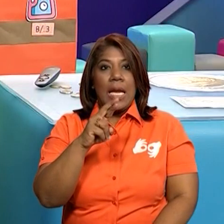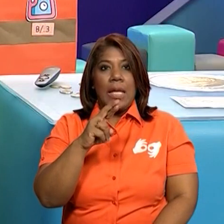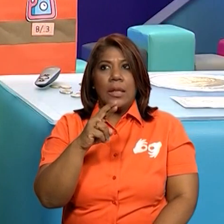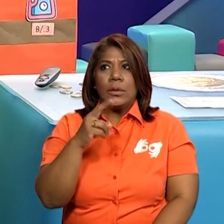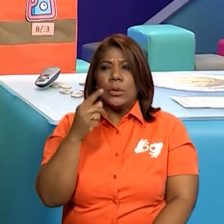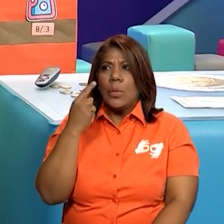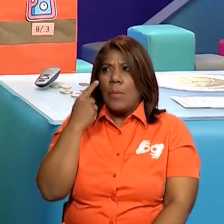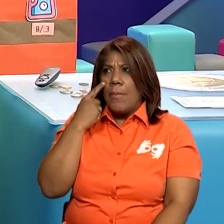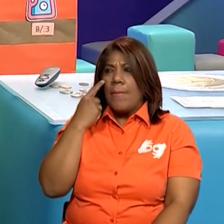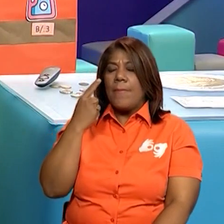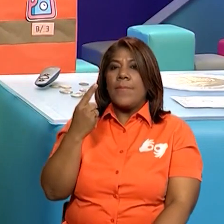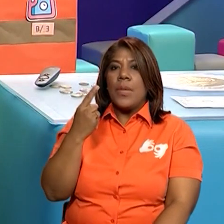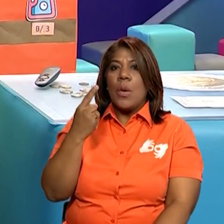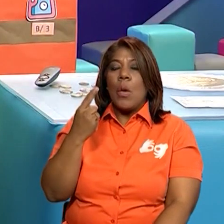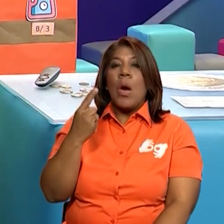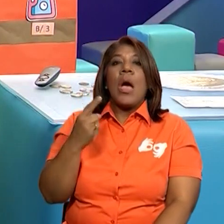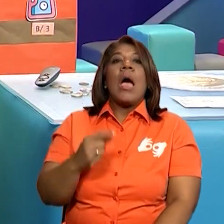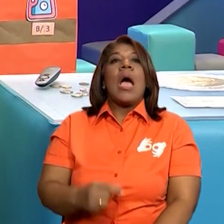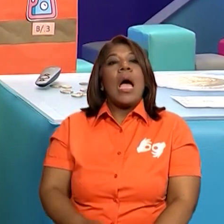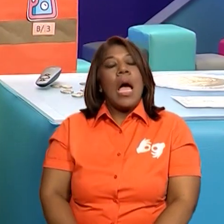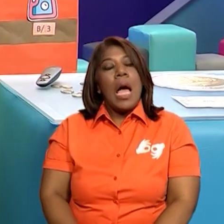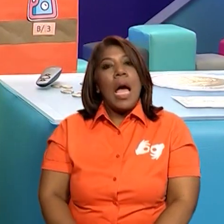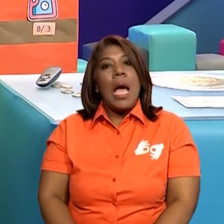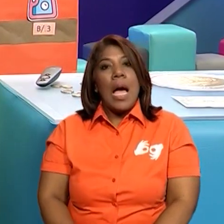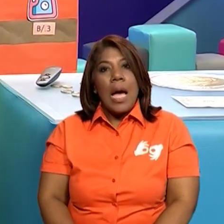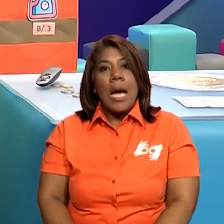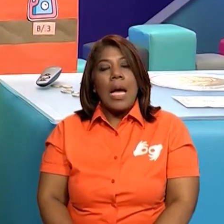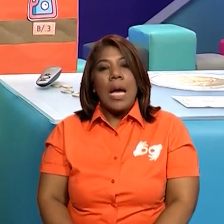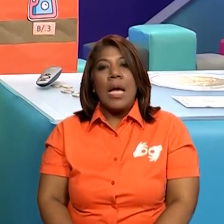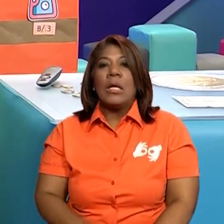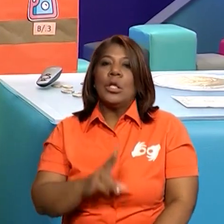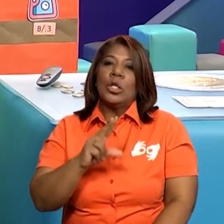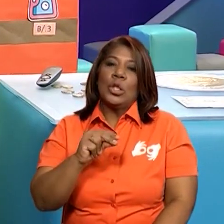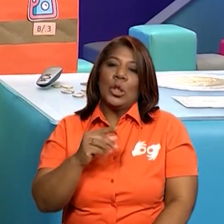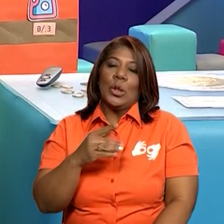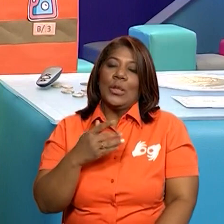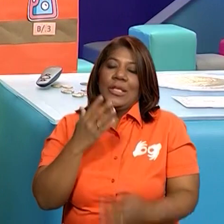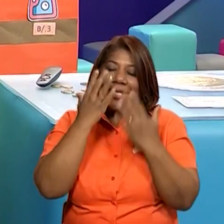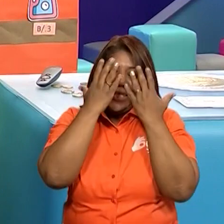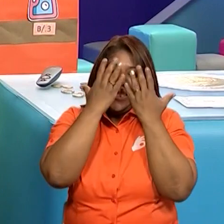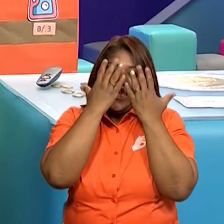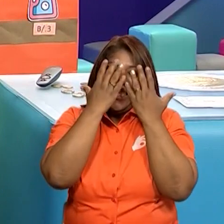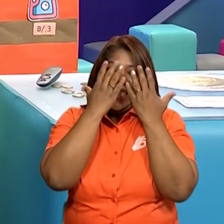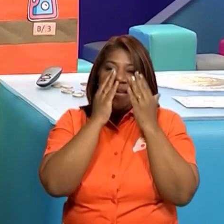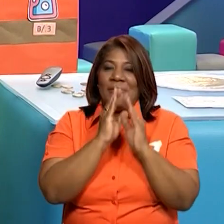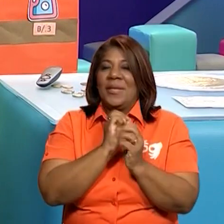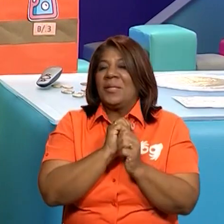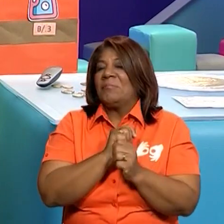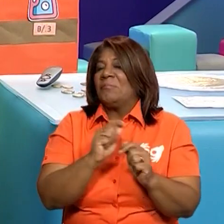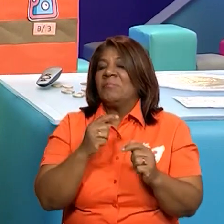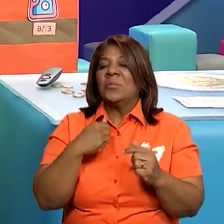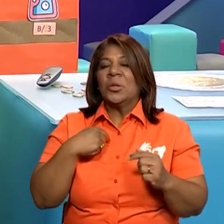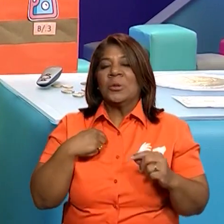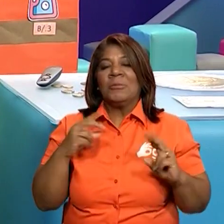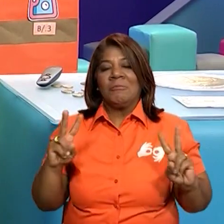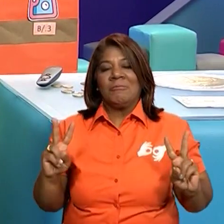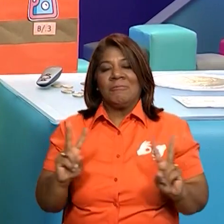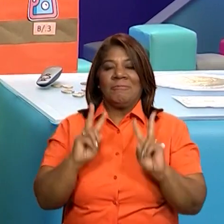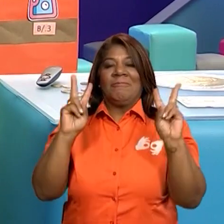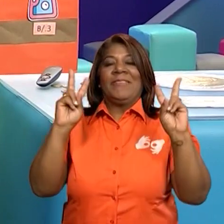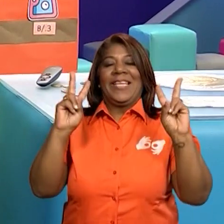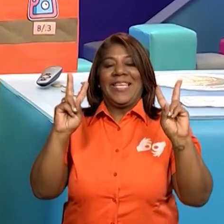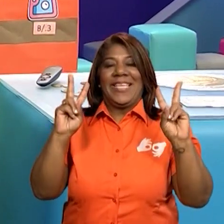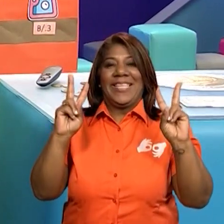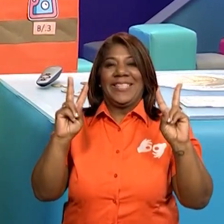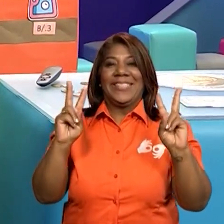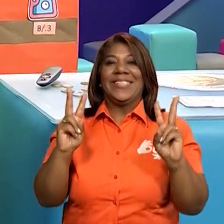muchísimo de esa lección y desde entonces nunca más fue tímido. Ni dejó que eso le estropeara su trabajo.